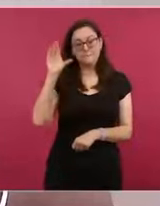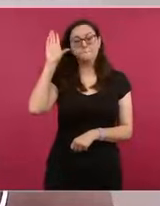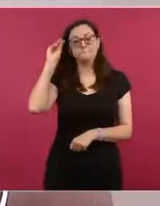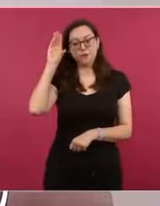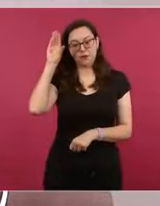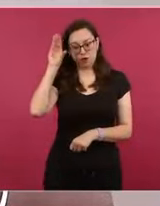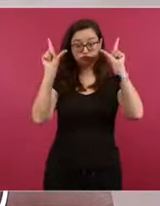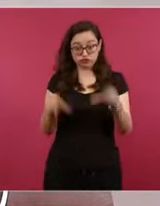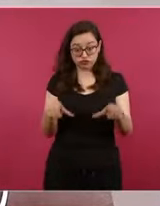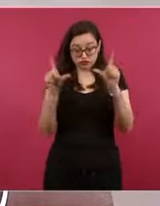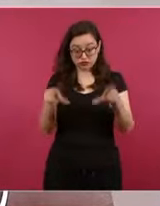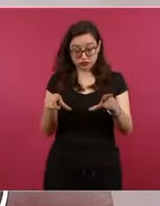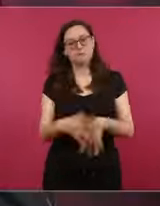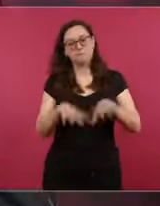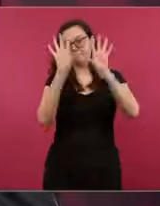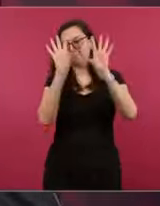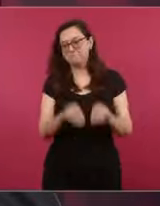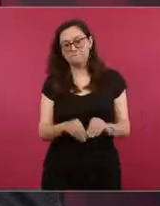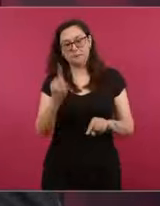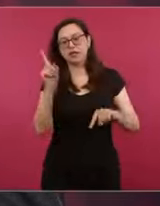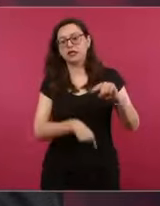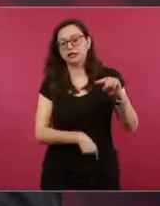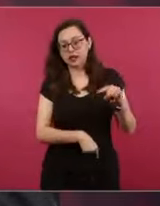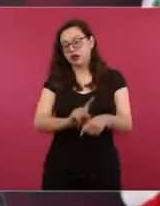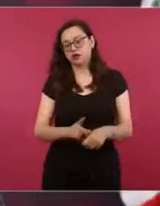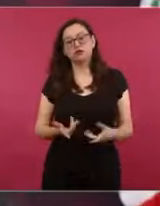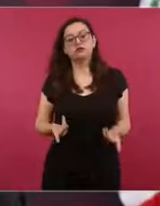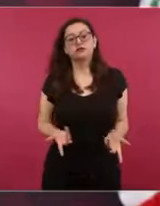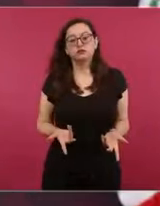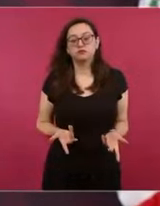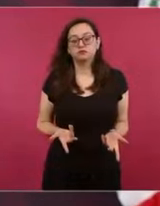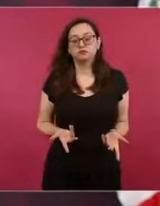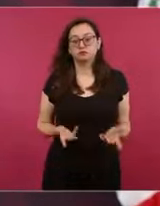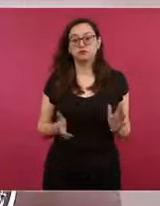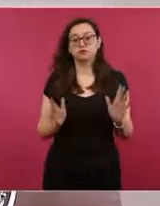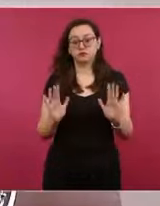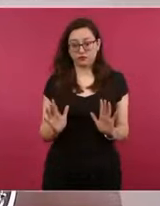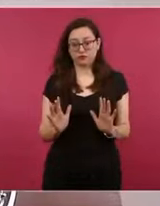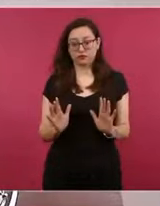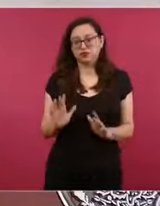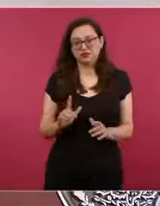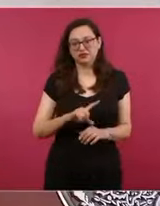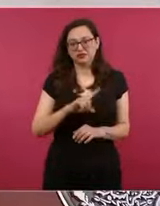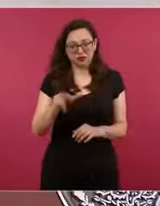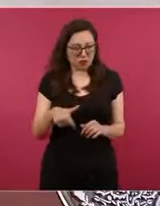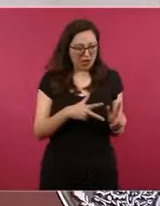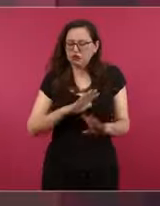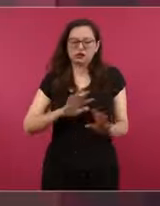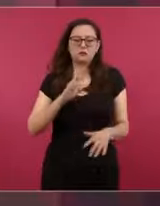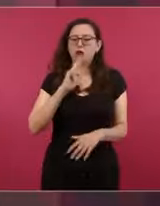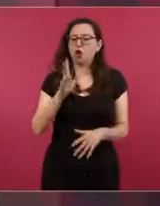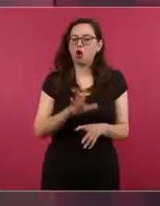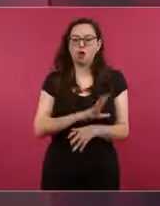24 horas y ya se quita y así la vamos a estar quitando. Y una vez que ya pase lo de la elección,